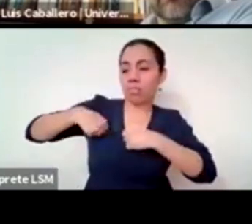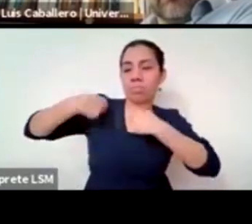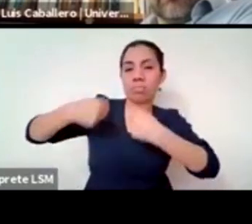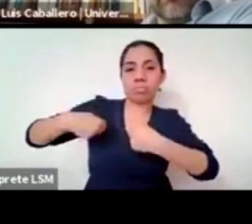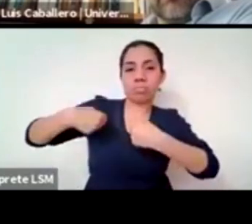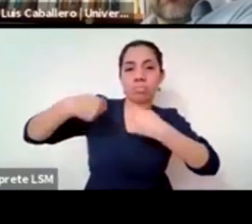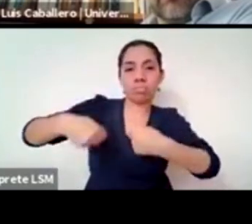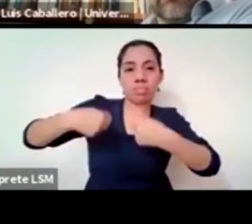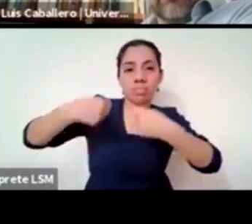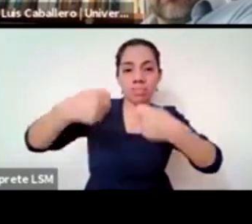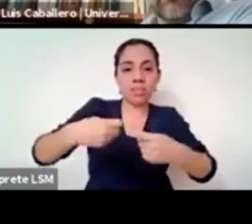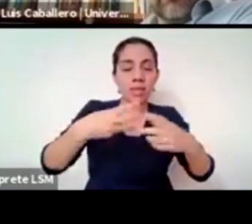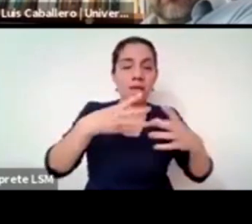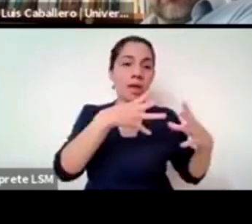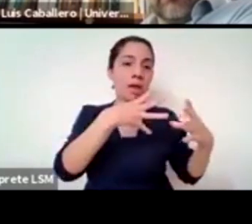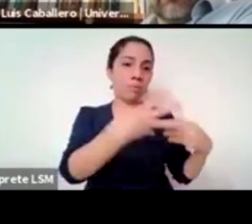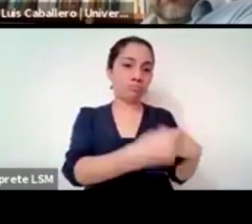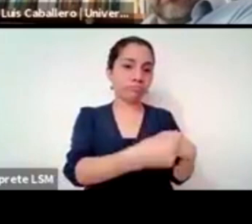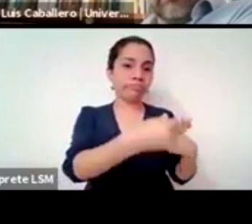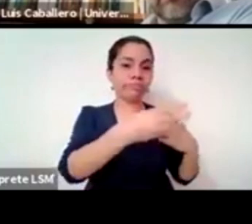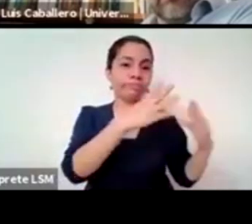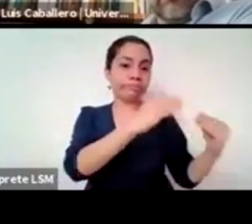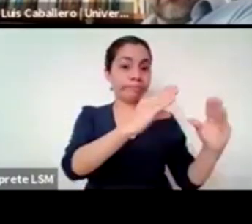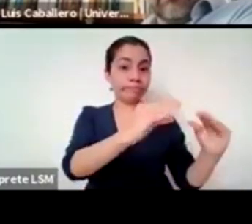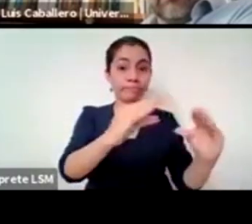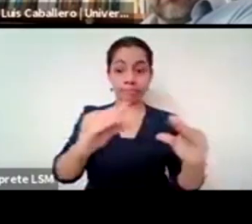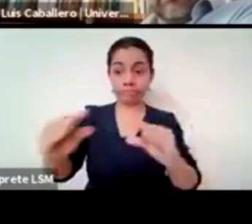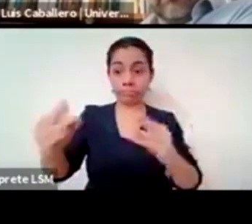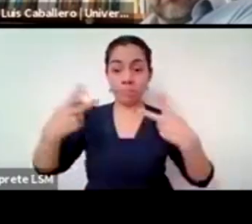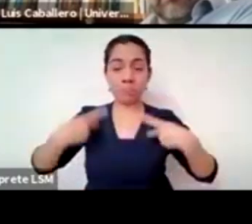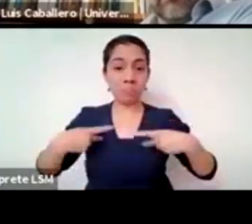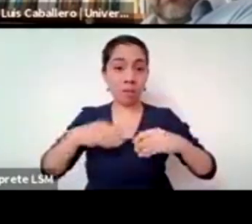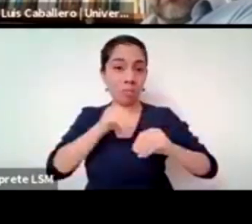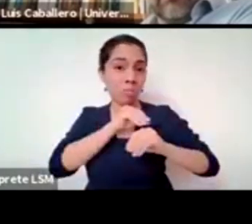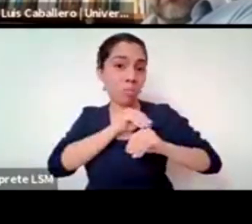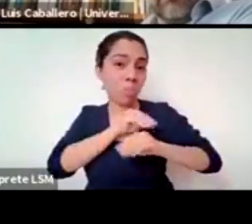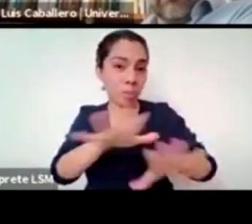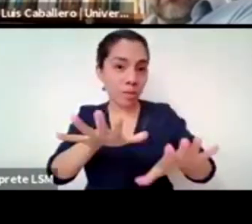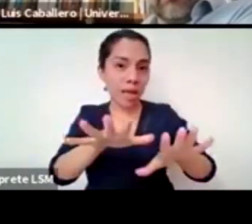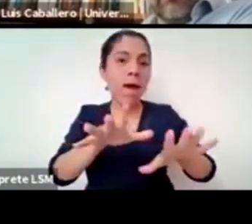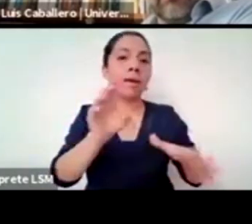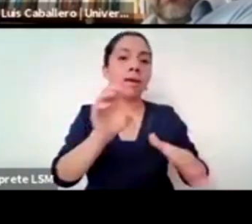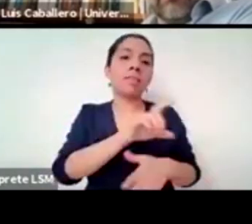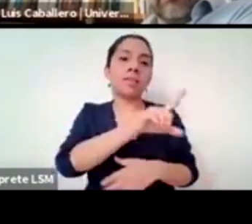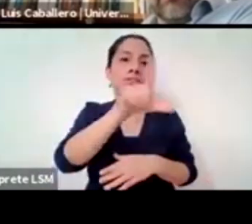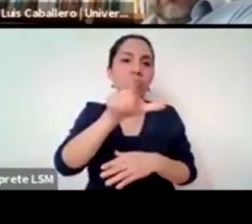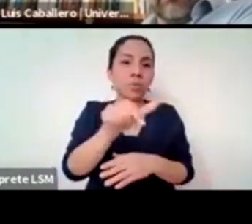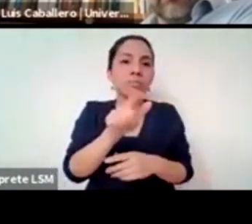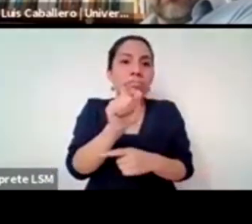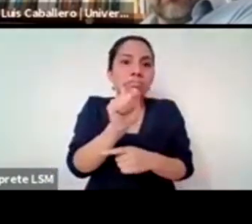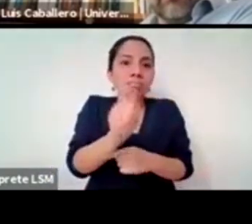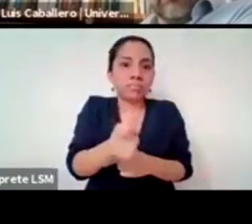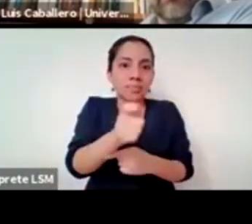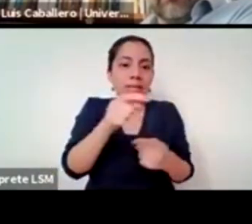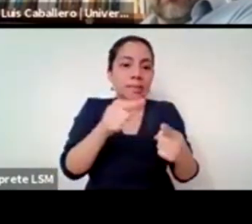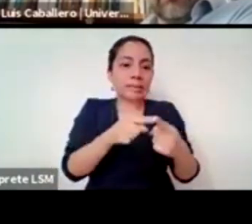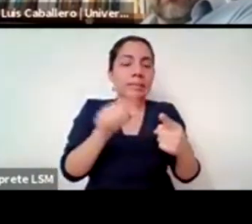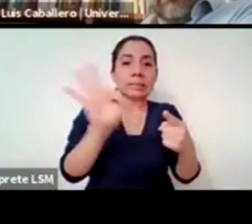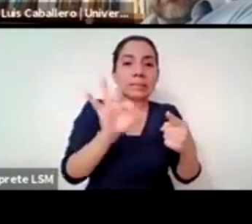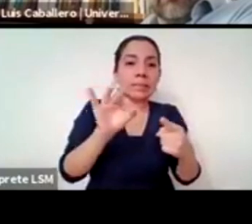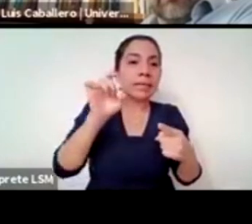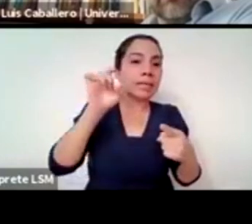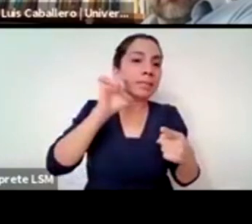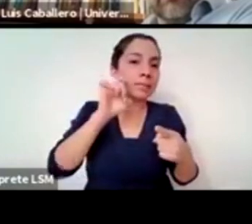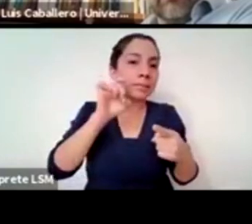doctrinas que son claramente sexistas homófobas patriarcales